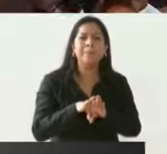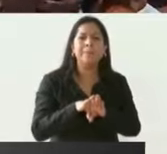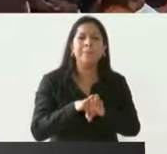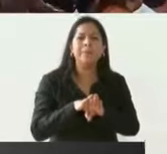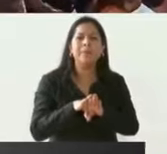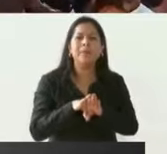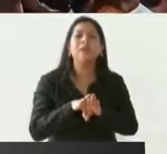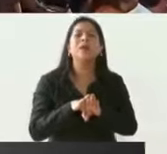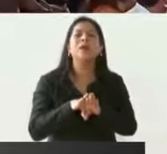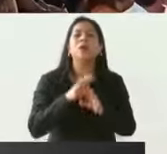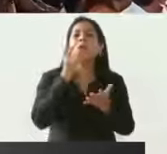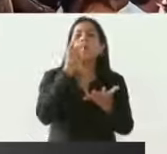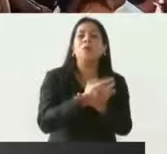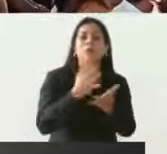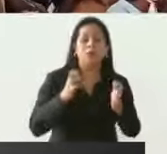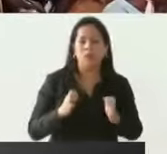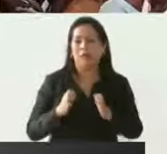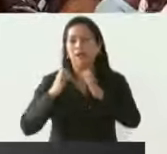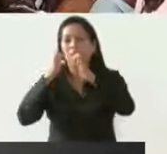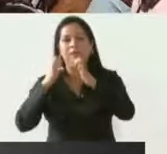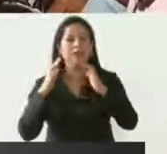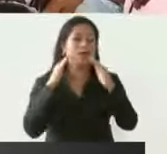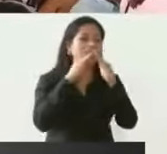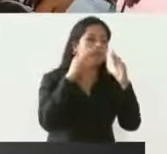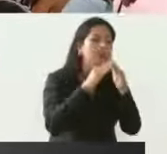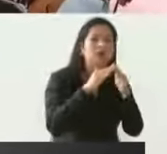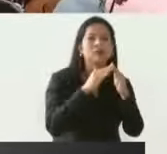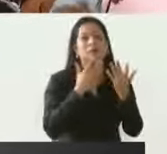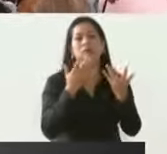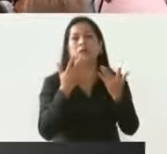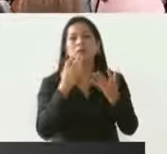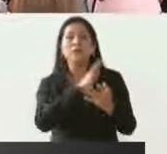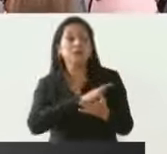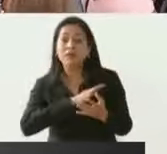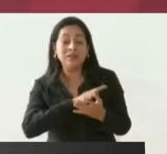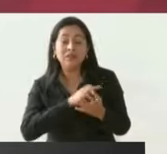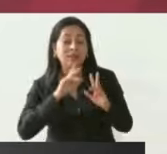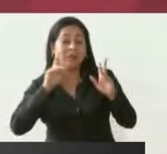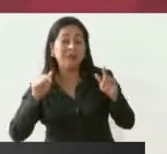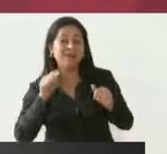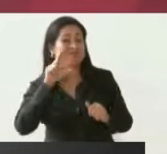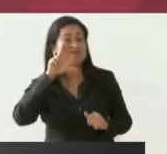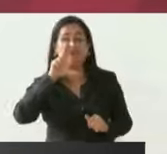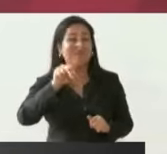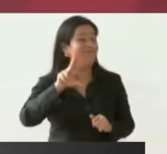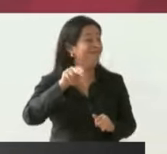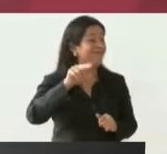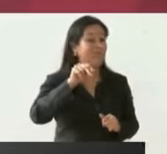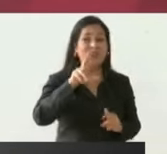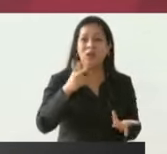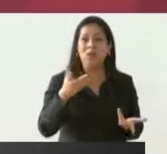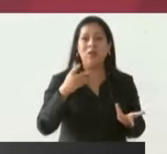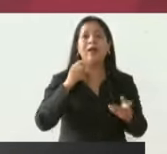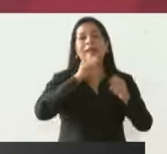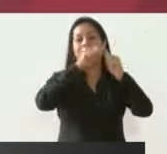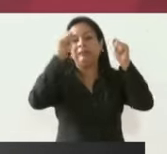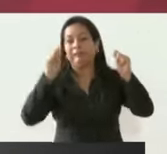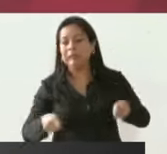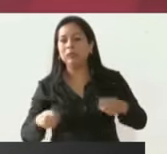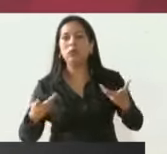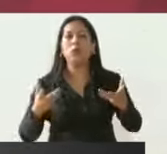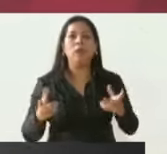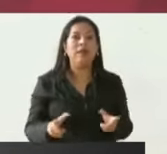no son los bienes materiales no es el poder no es la fama no son los títulos la